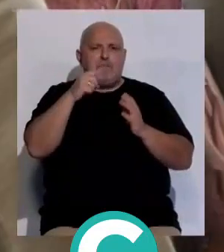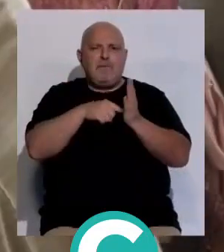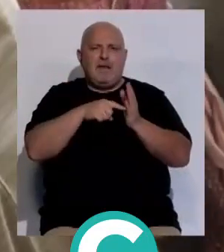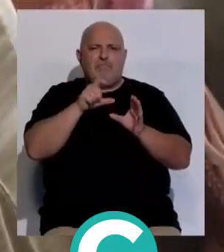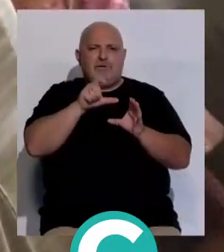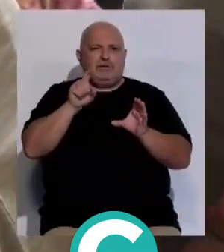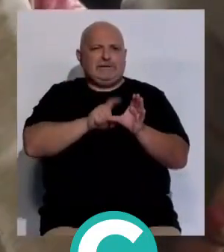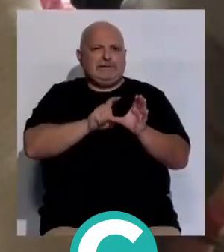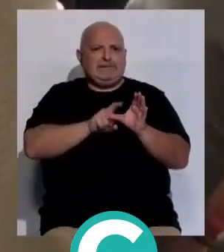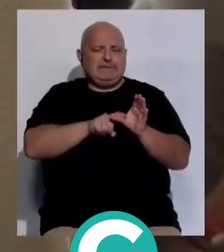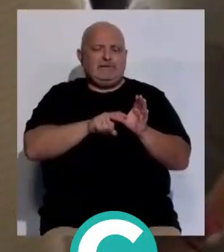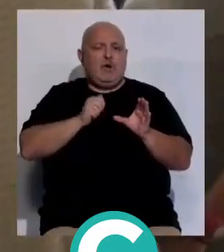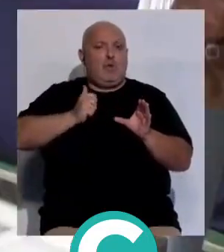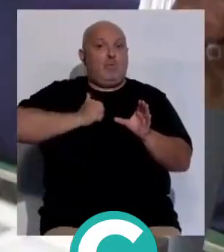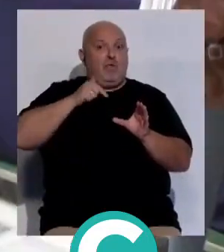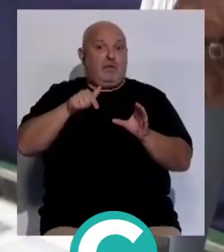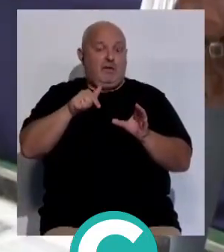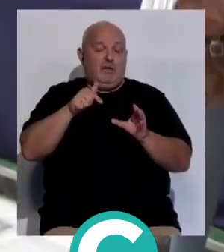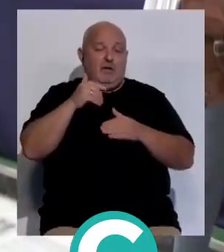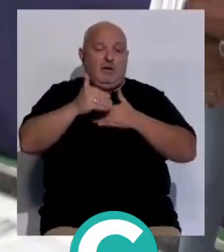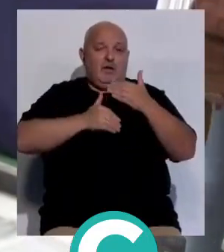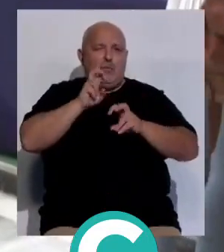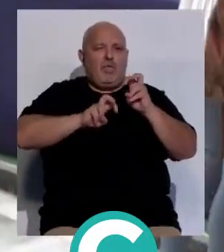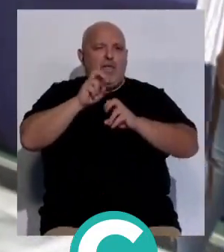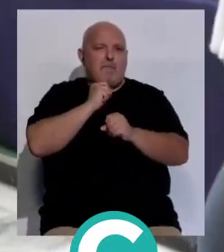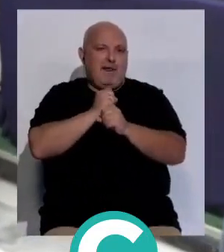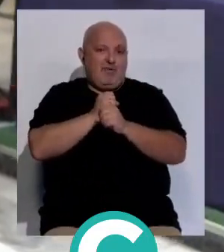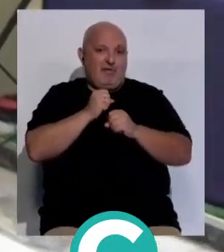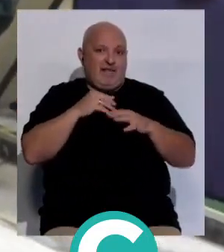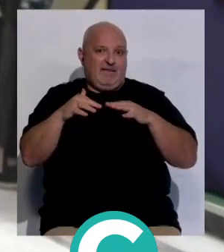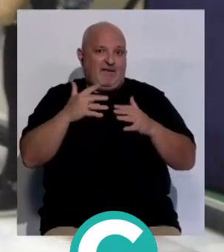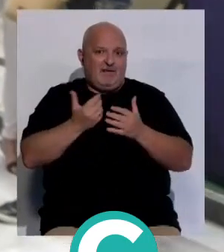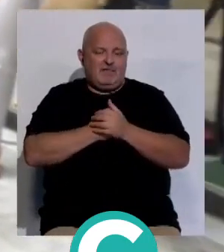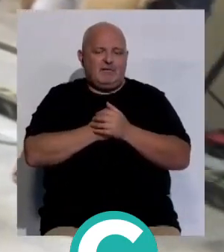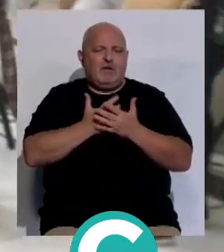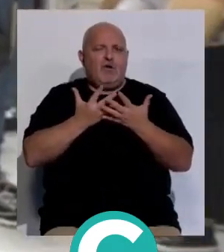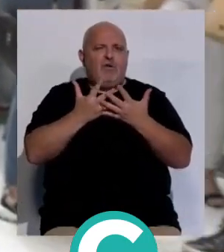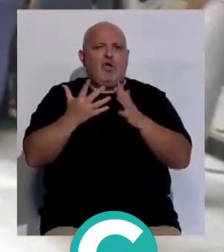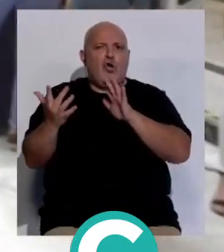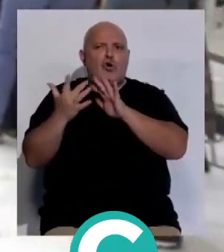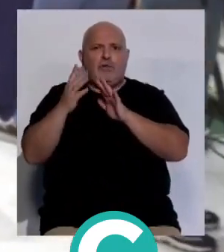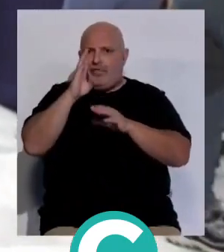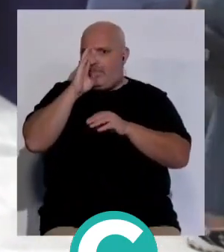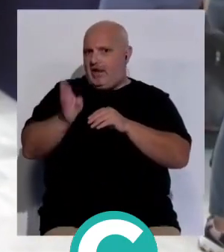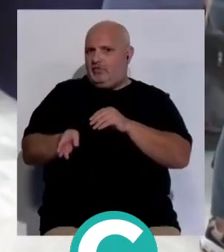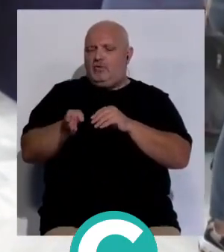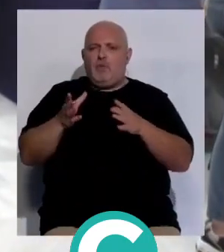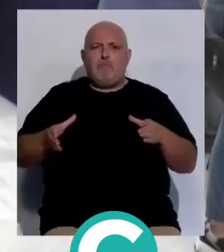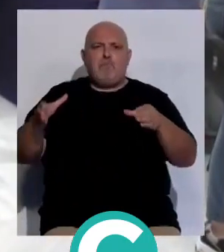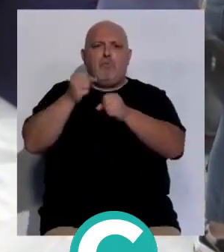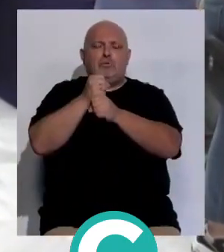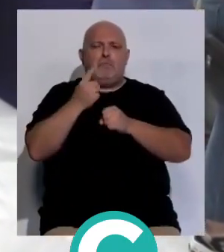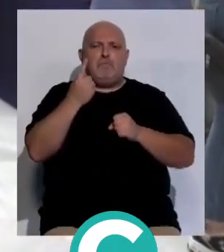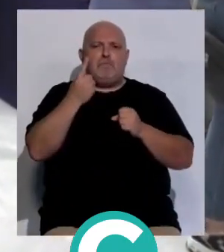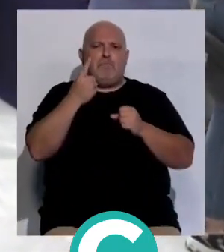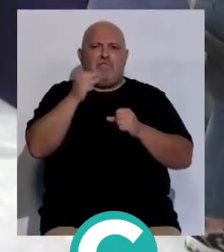de inscripciones, una oportunidad en el proceso de búsqueda de empleo activa porque ofrece un contacto directo con una bolsa de más